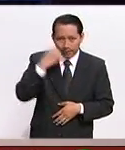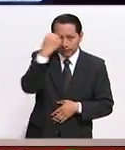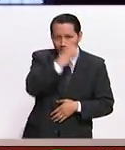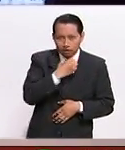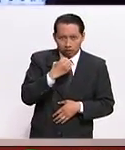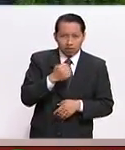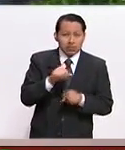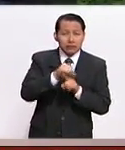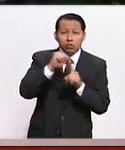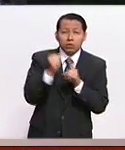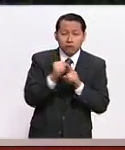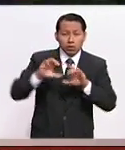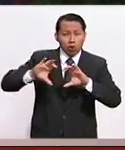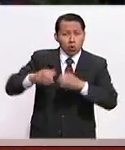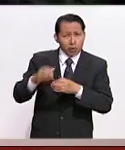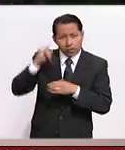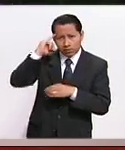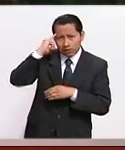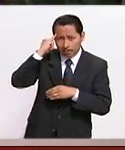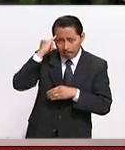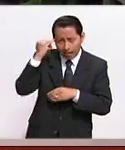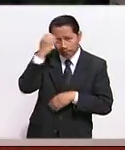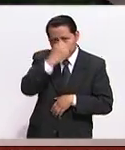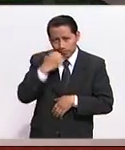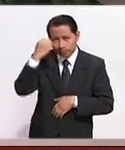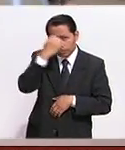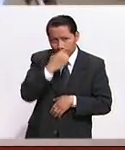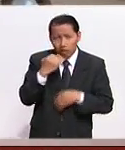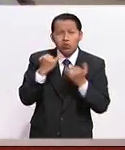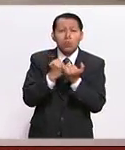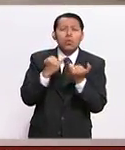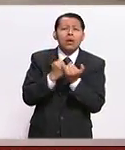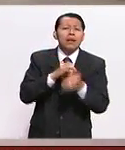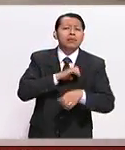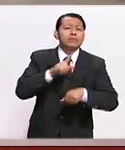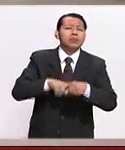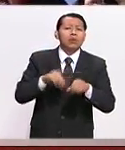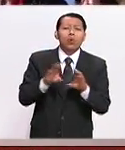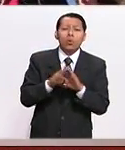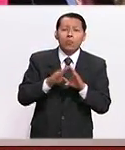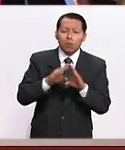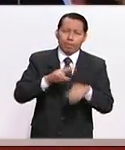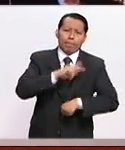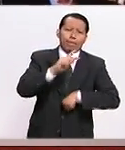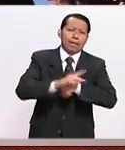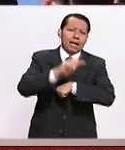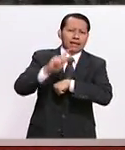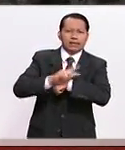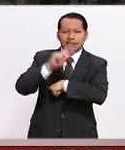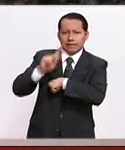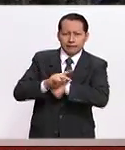reciente que sufren las comunidades indígenas y en especial también los países latinoamericanos